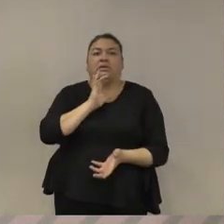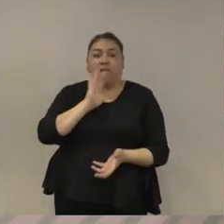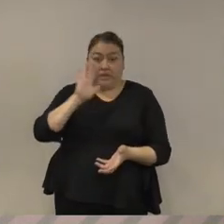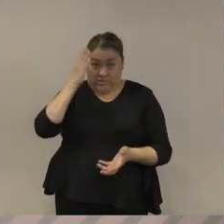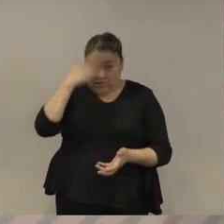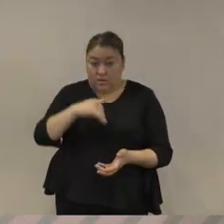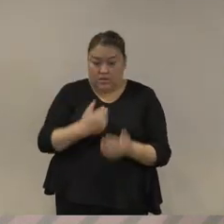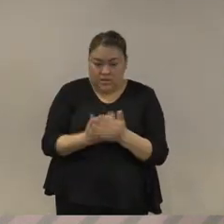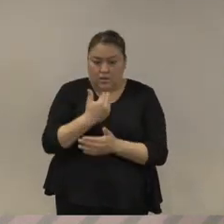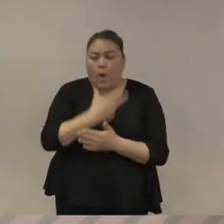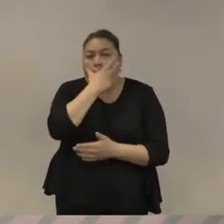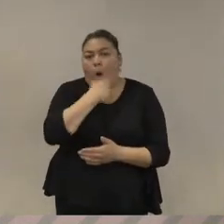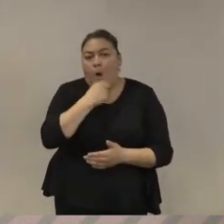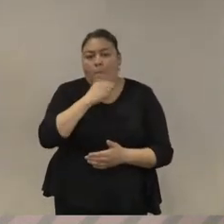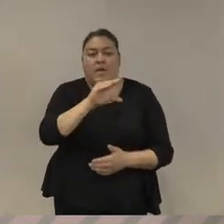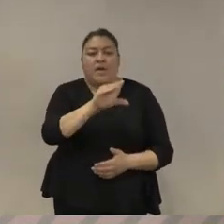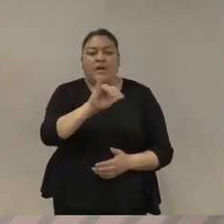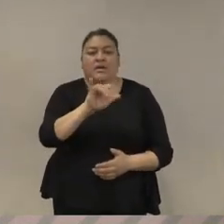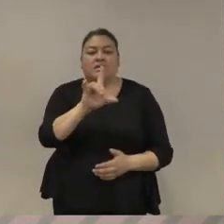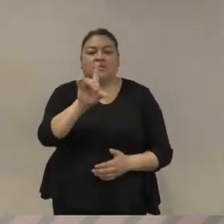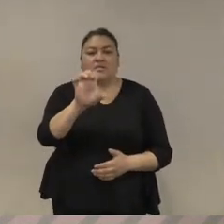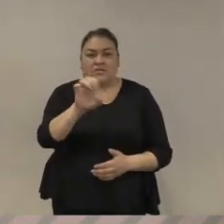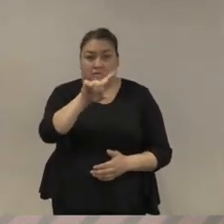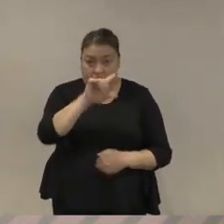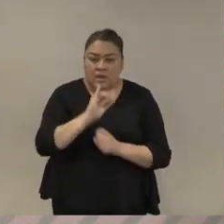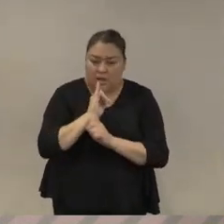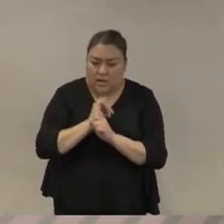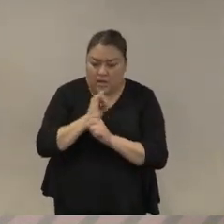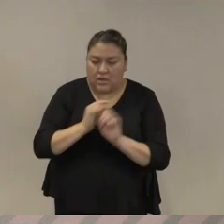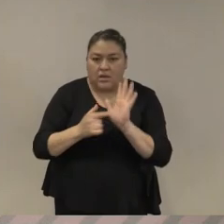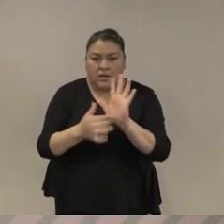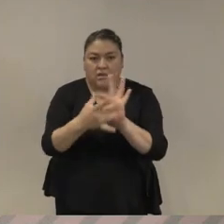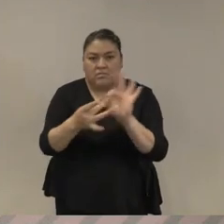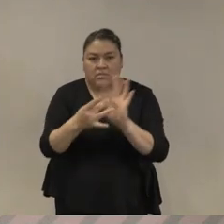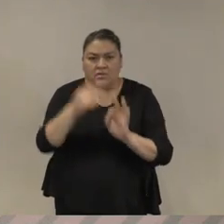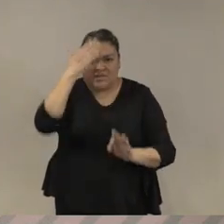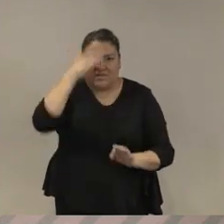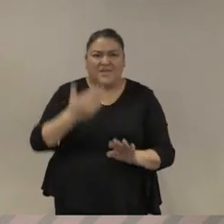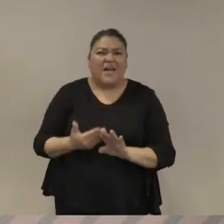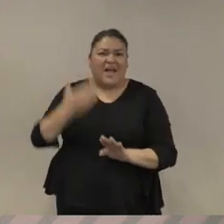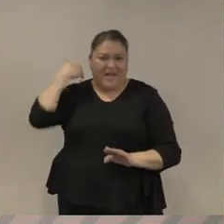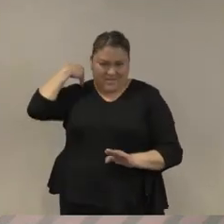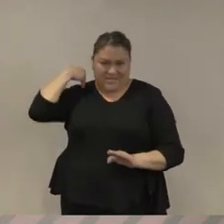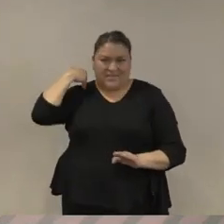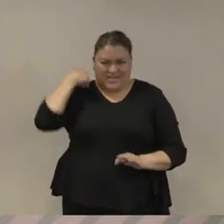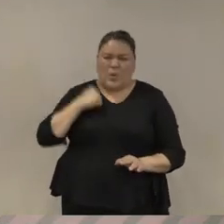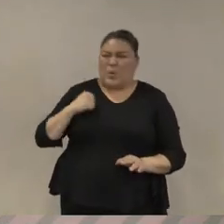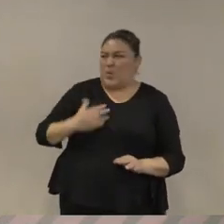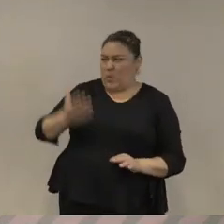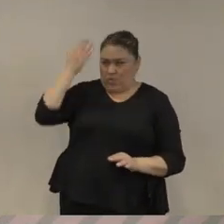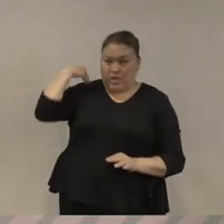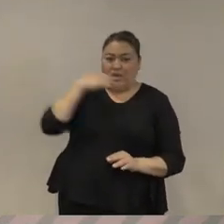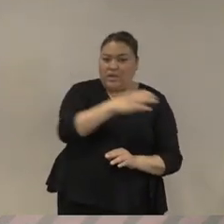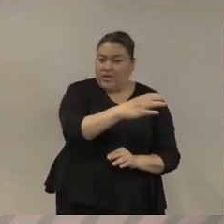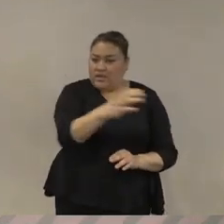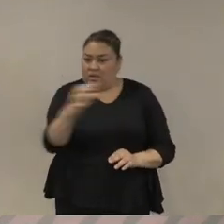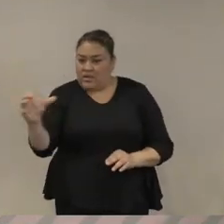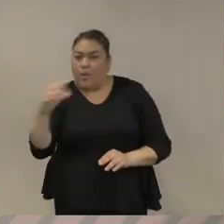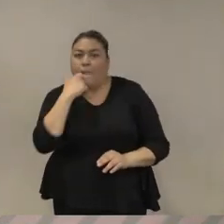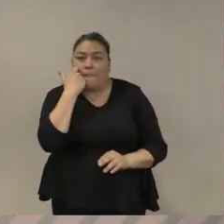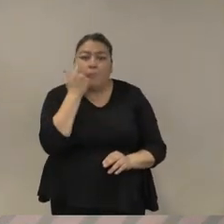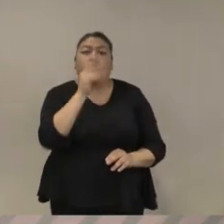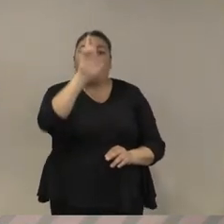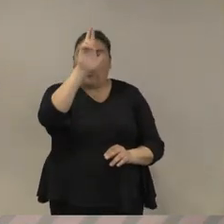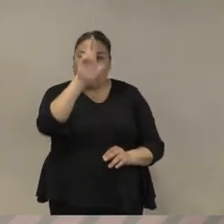colega que habló de la parte que tiene que ver con los grupos rurales las fuerzas de defensa rural se